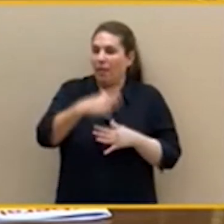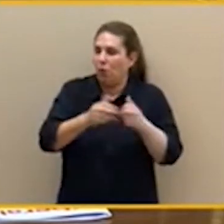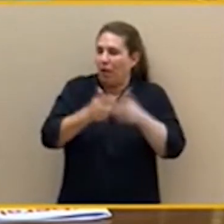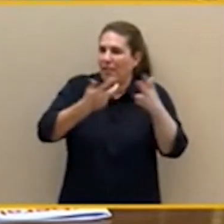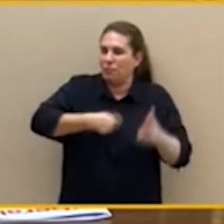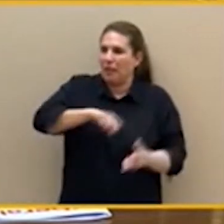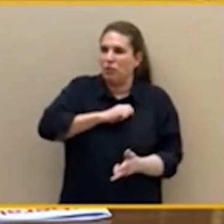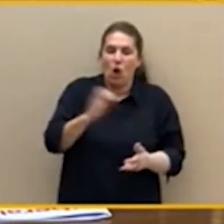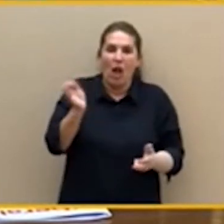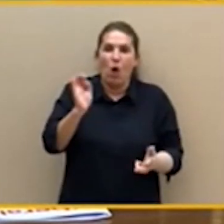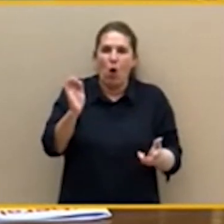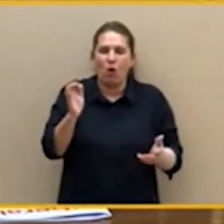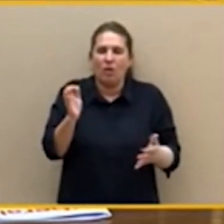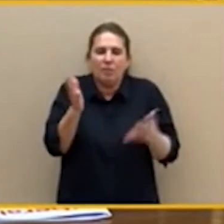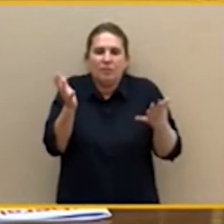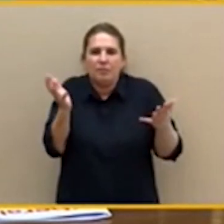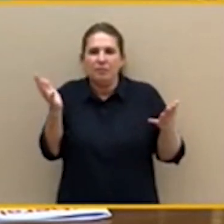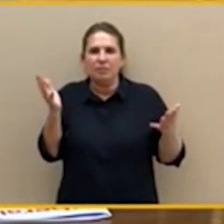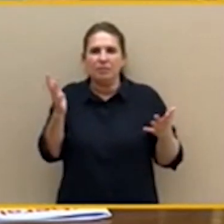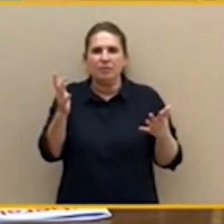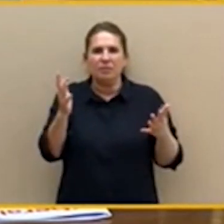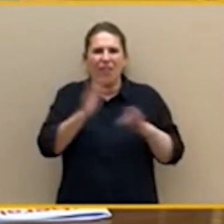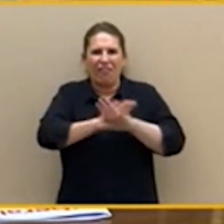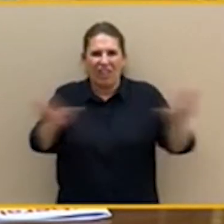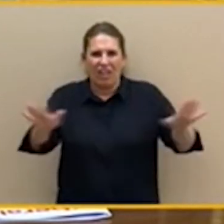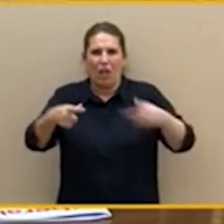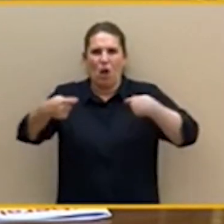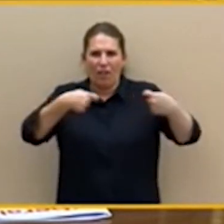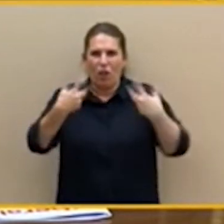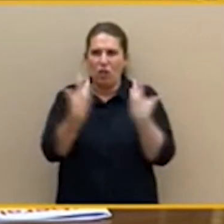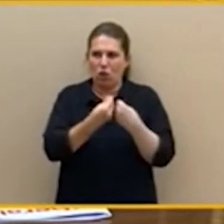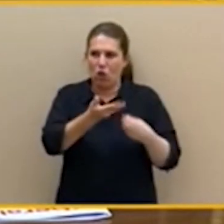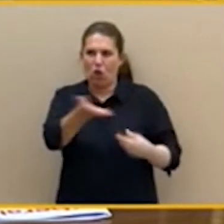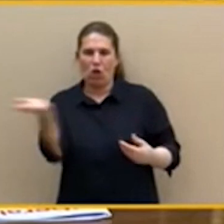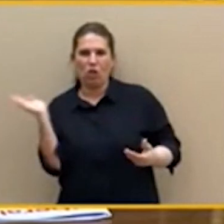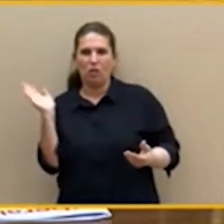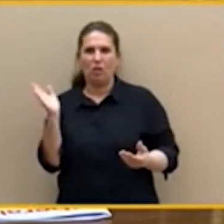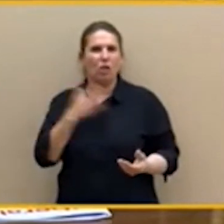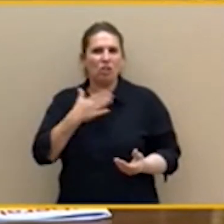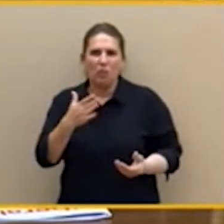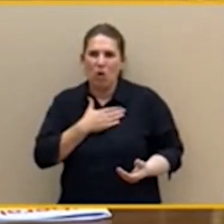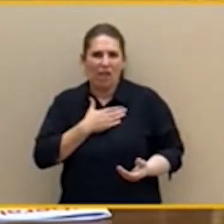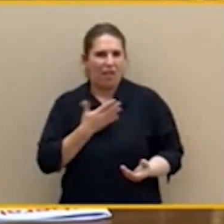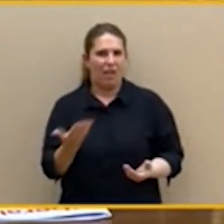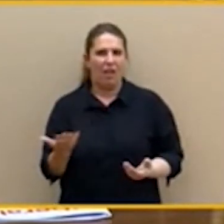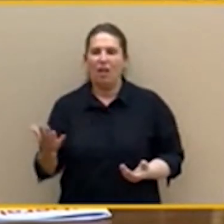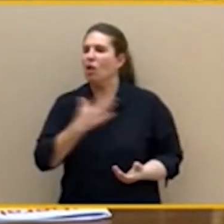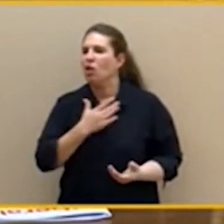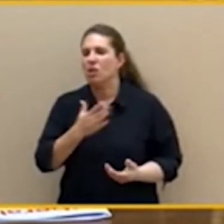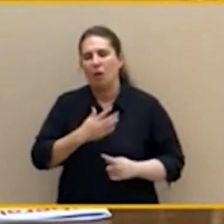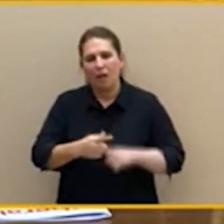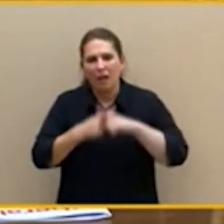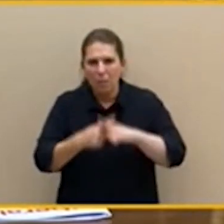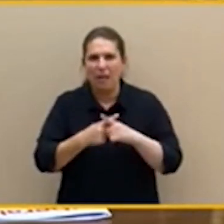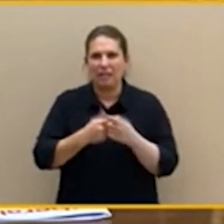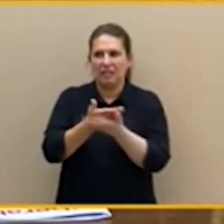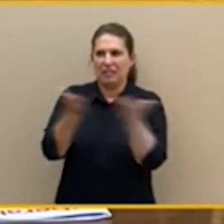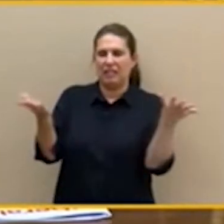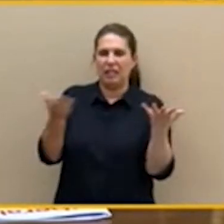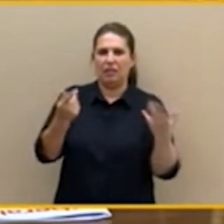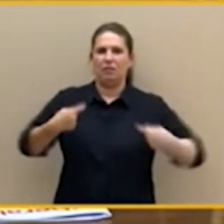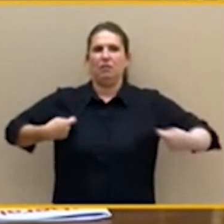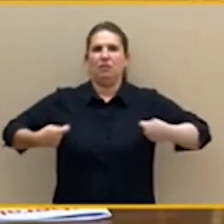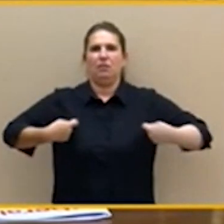estos señores. No se pueden estar ustedes repartiendo los señores con Sánchez, que está negociando además en de la izquierda. Y para acabar,